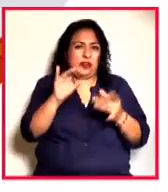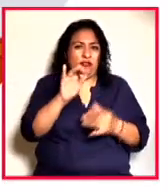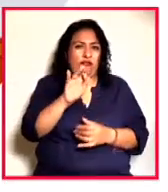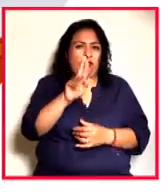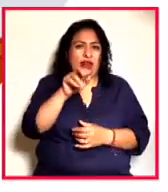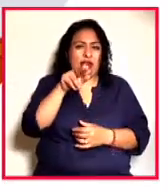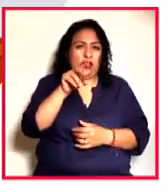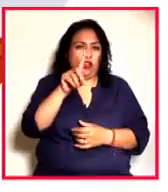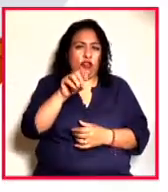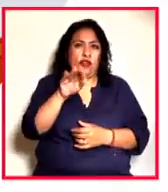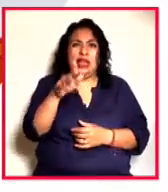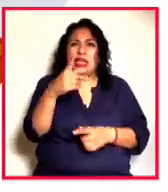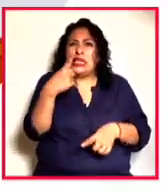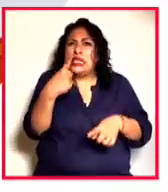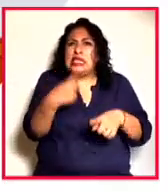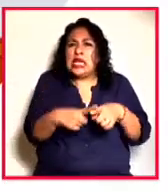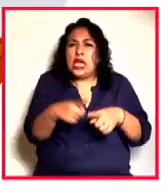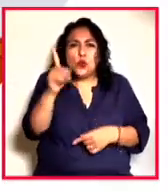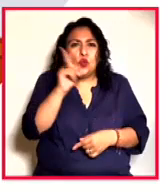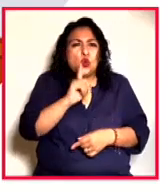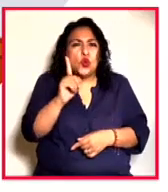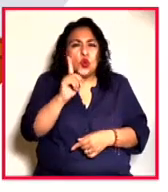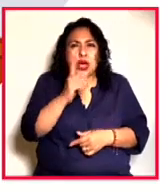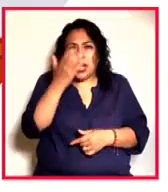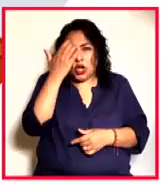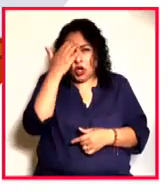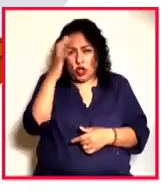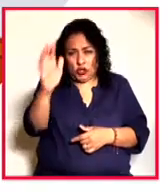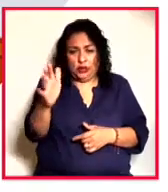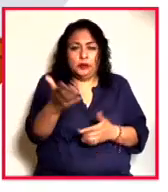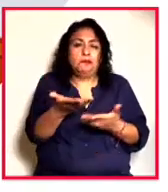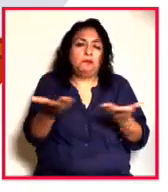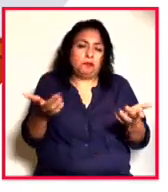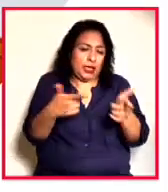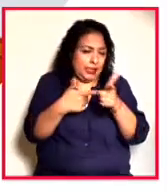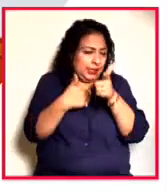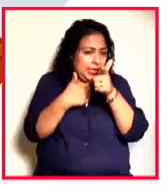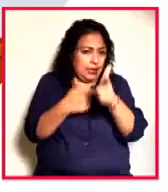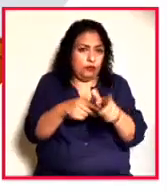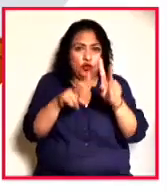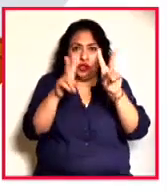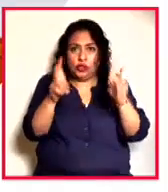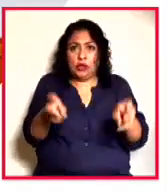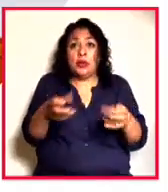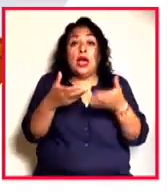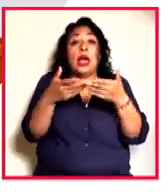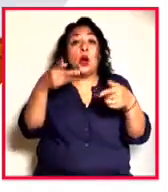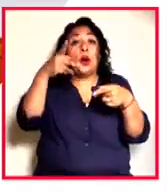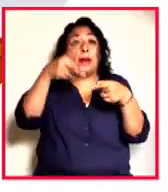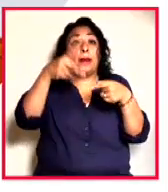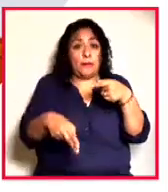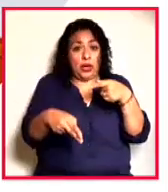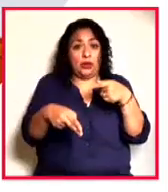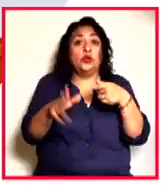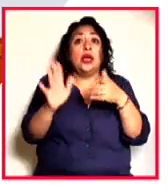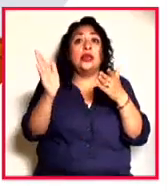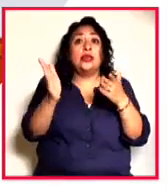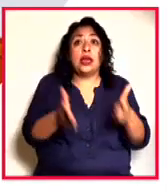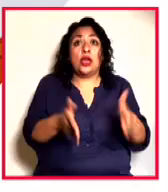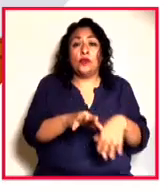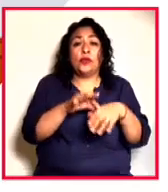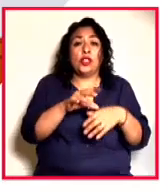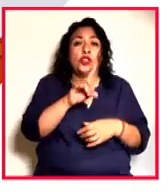conocíamos quién era esta mujer misteriosa. Así que, bueno, seguiremos con este tema. Por lo pronto, una pausa. Ya está aquí en vivo la